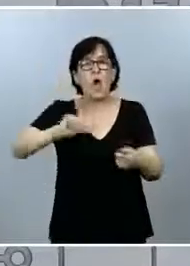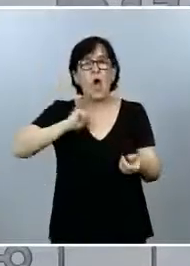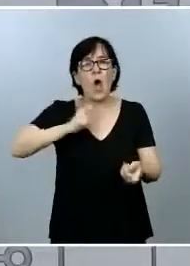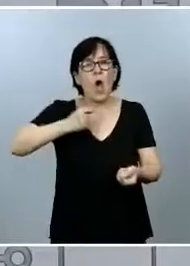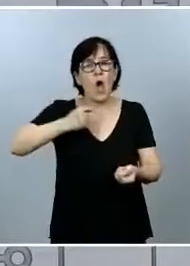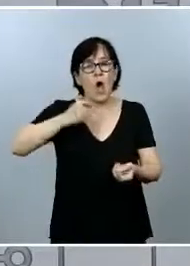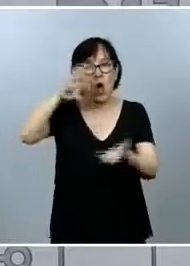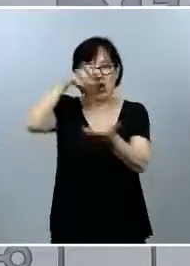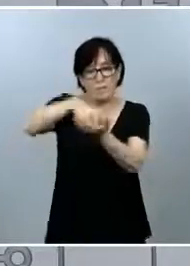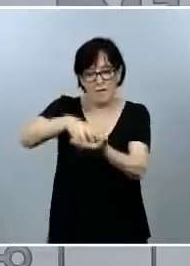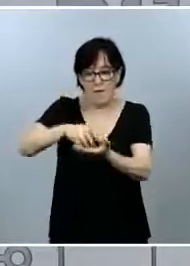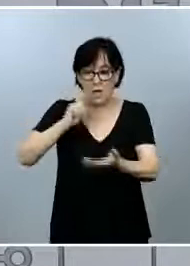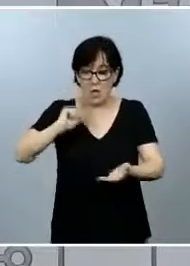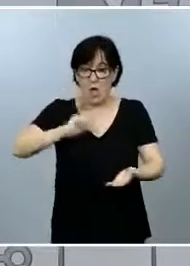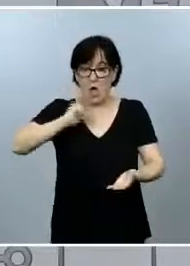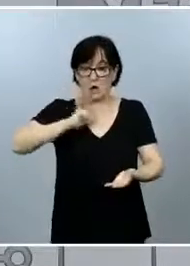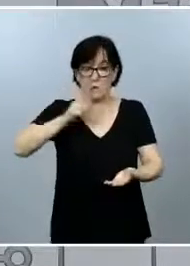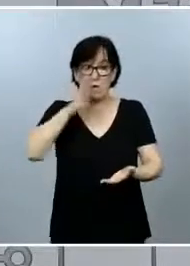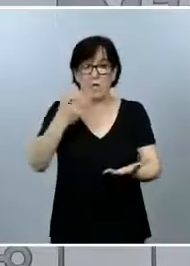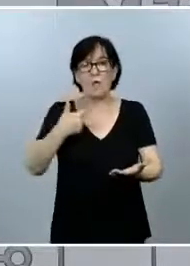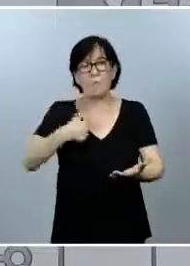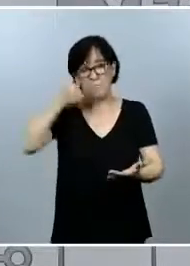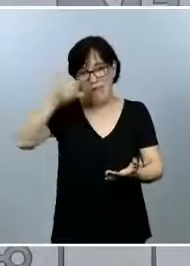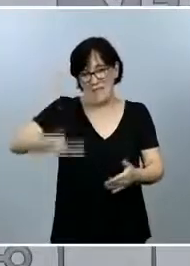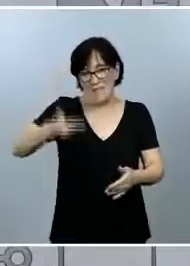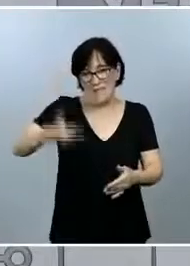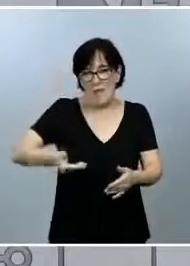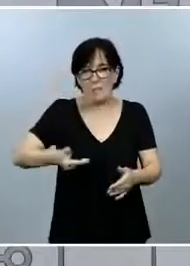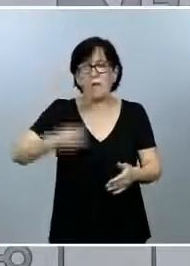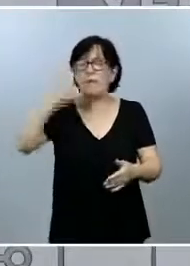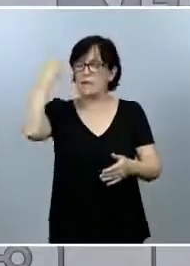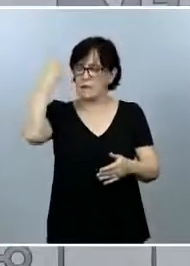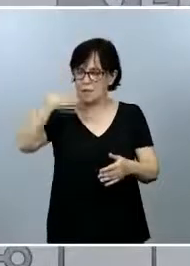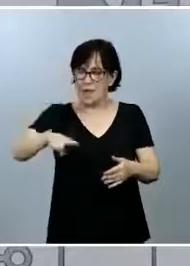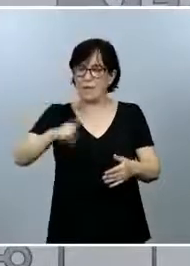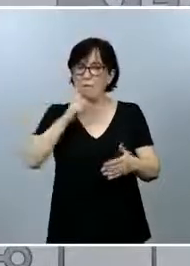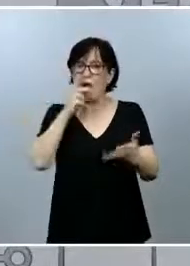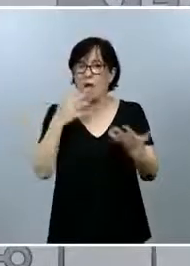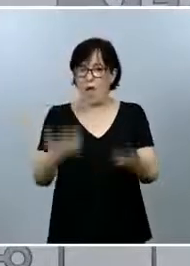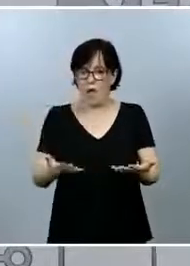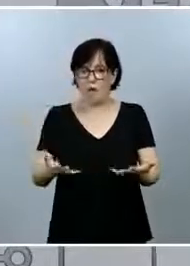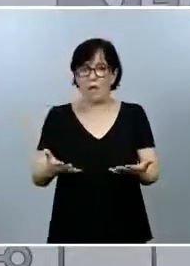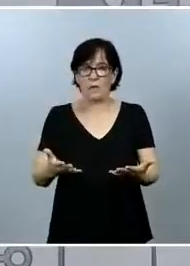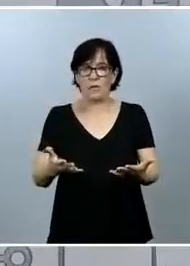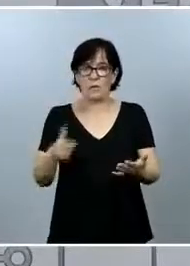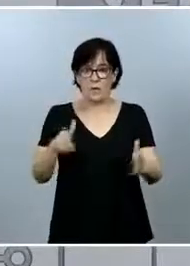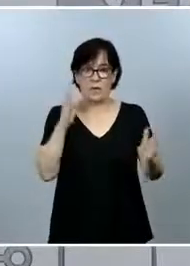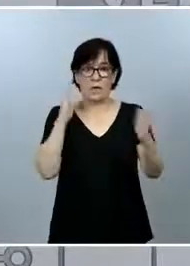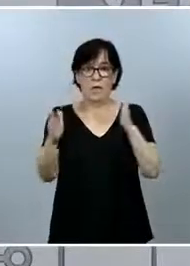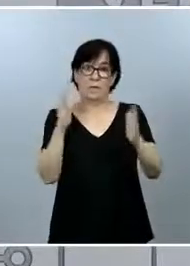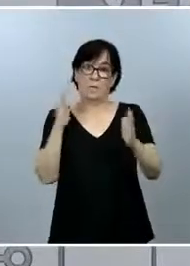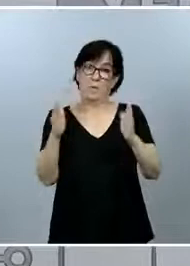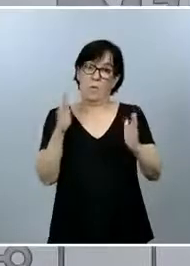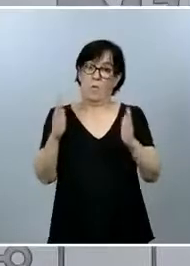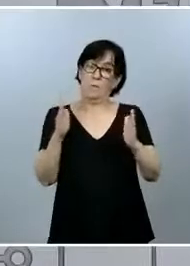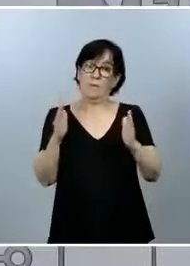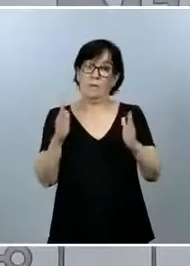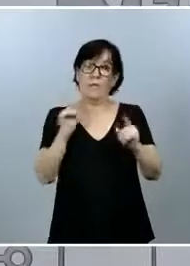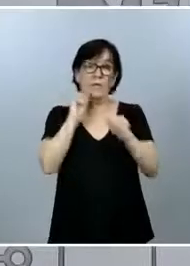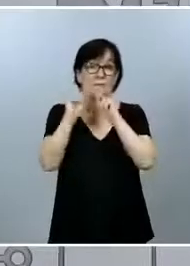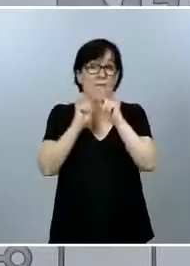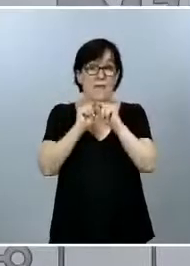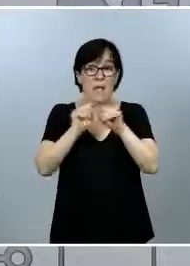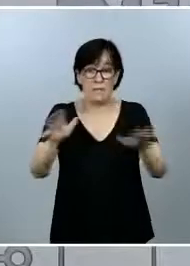Los hospitalizados, en principio, son casos más graves, aunque sabemos que ahora, en este momento de la epidemia,